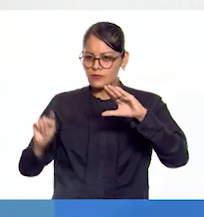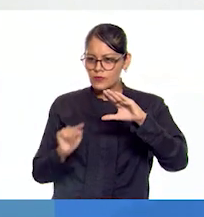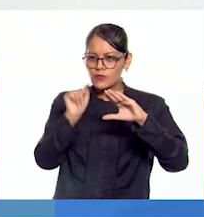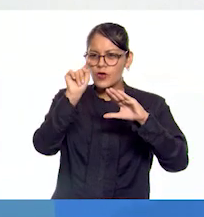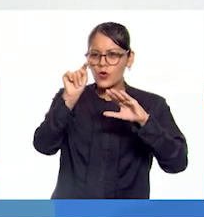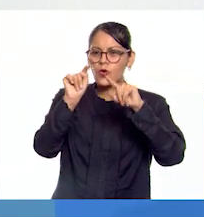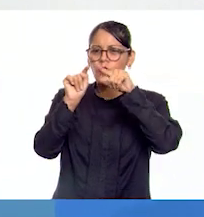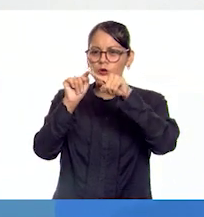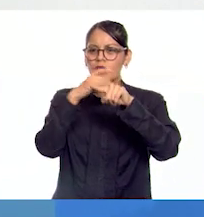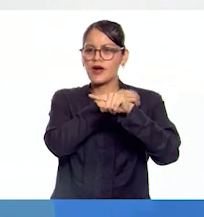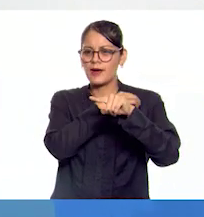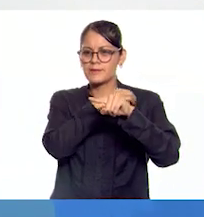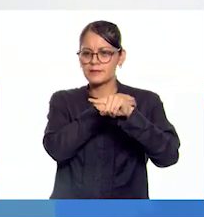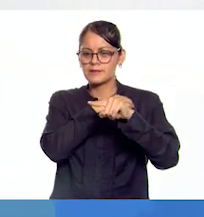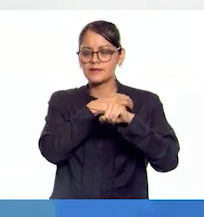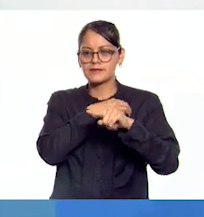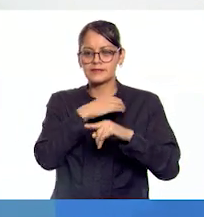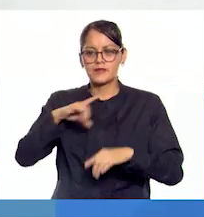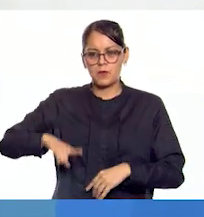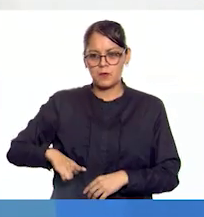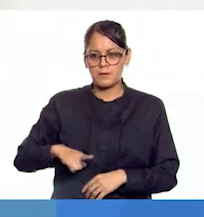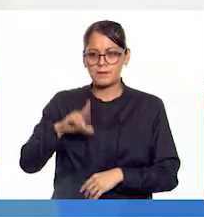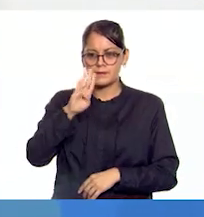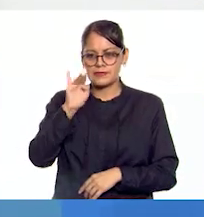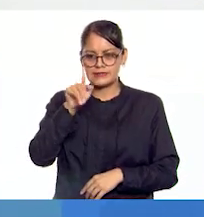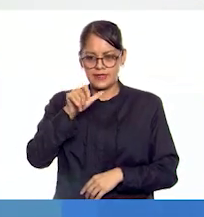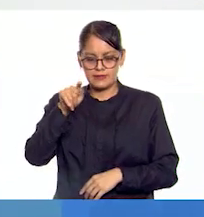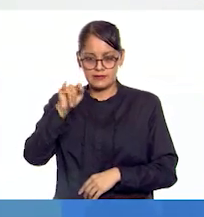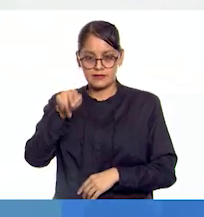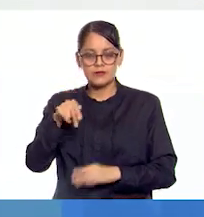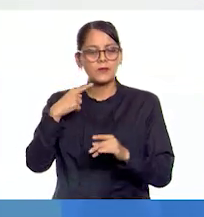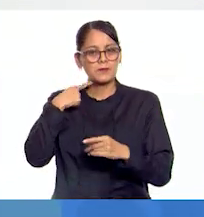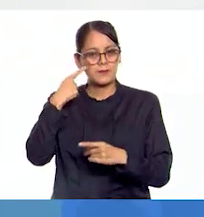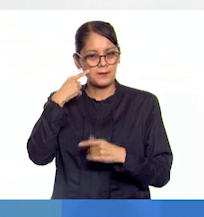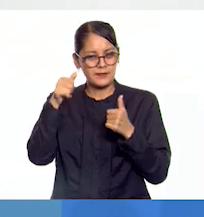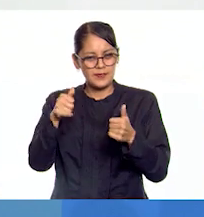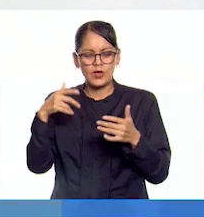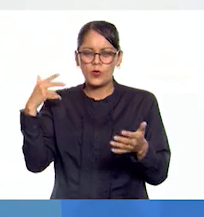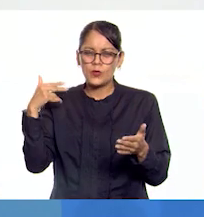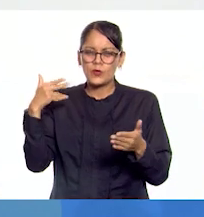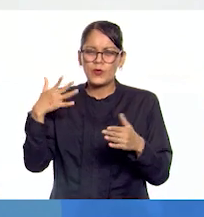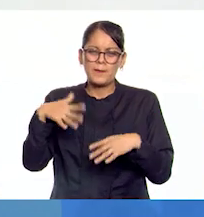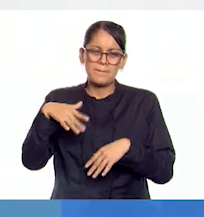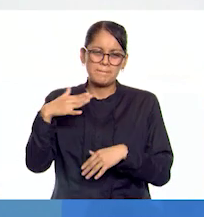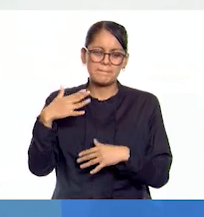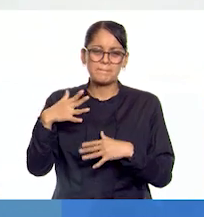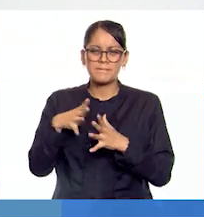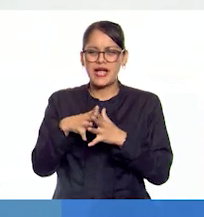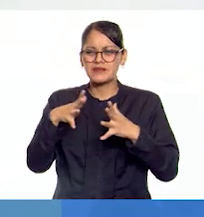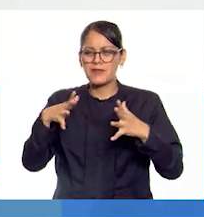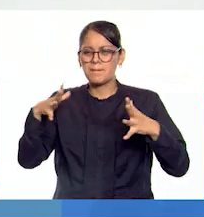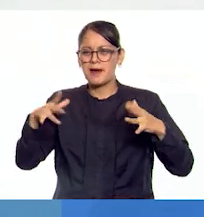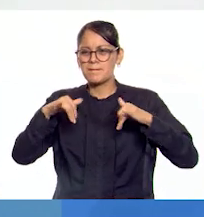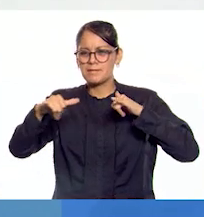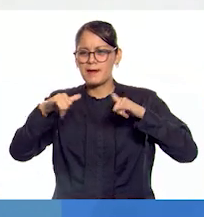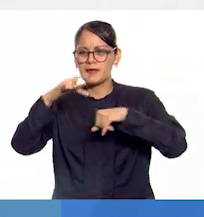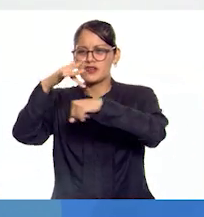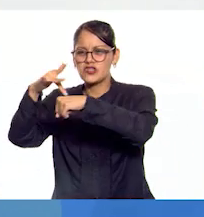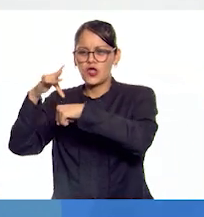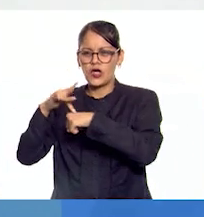capital del imperio bizantino. Observen, durante su máxima expansión territorial